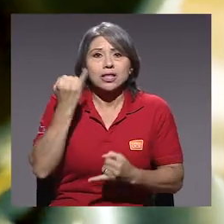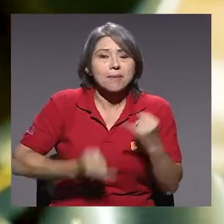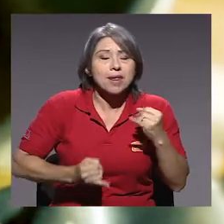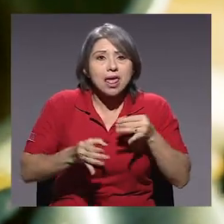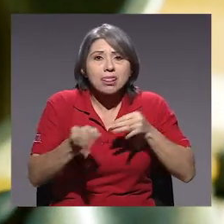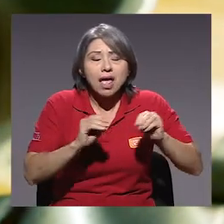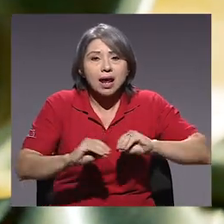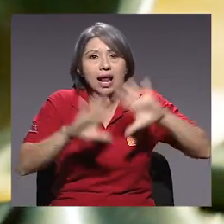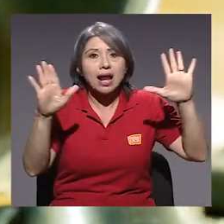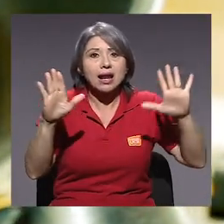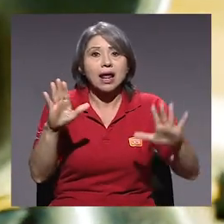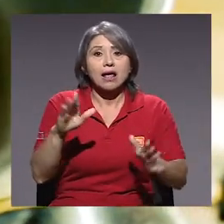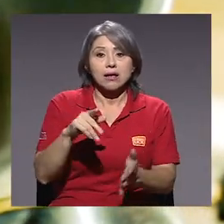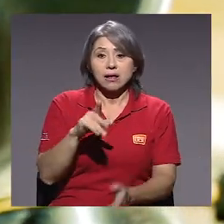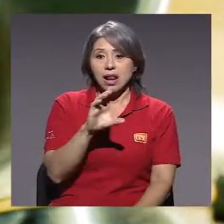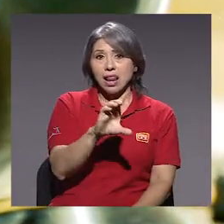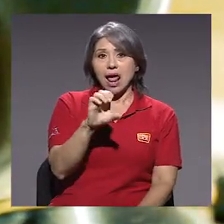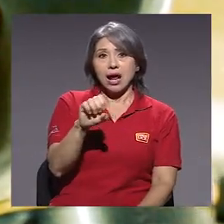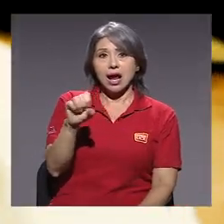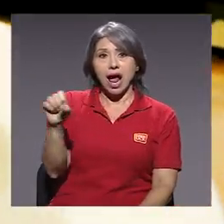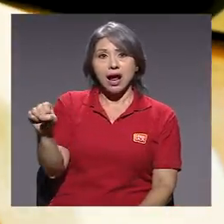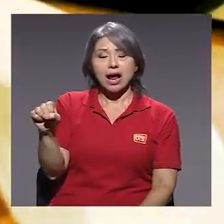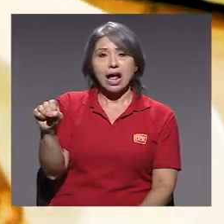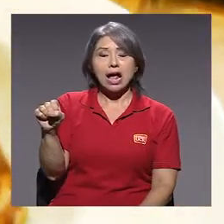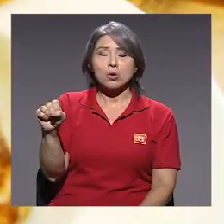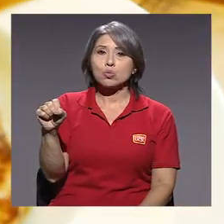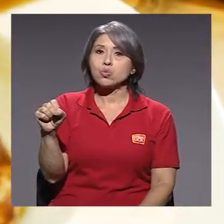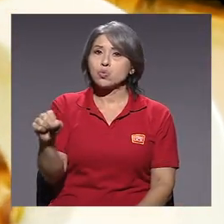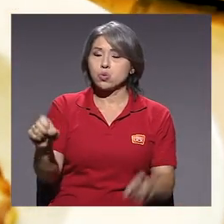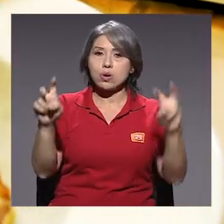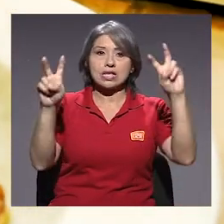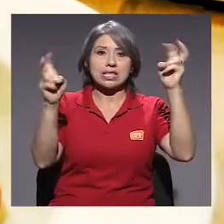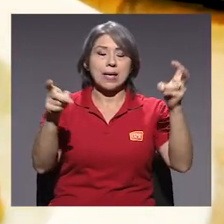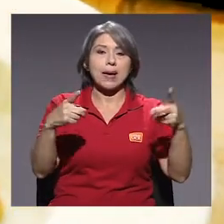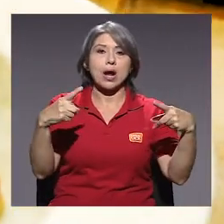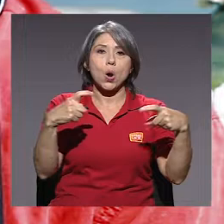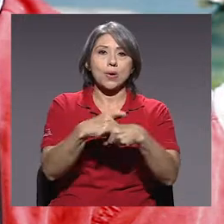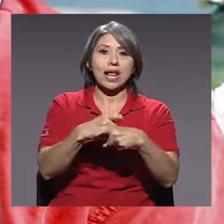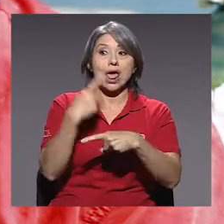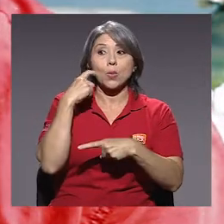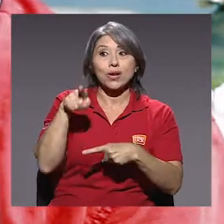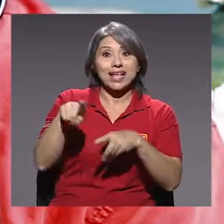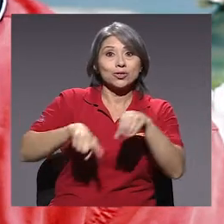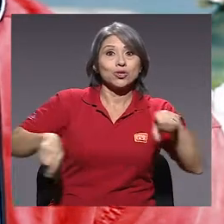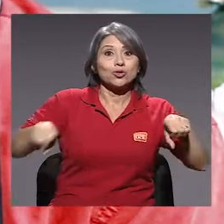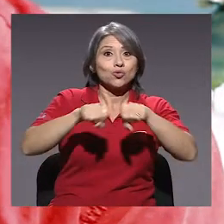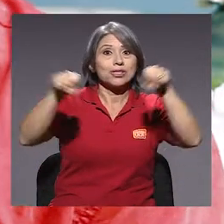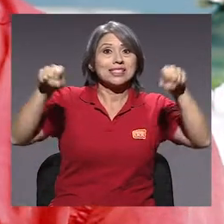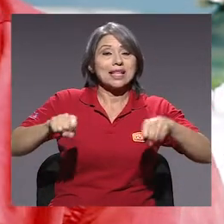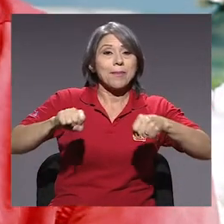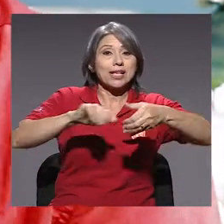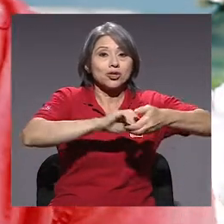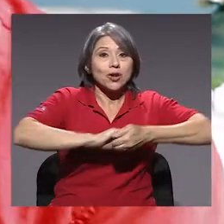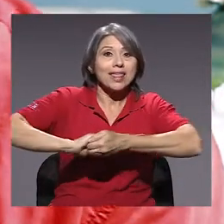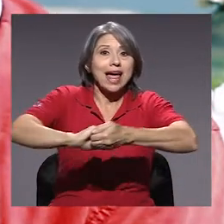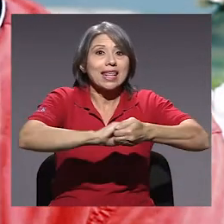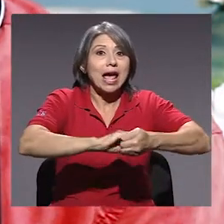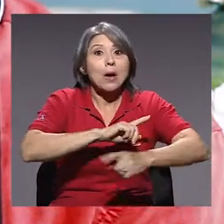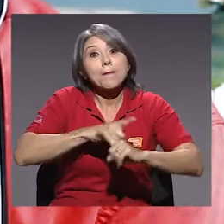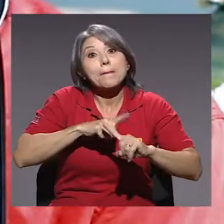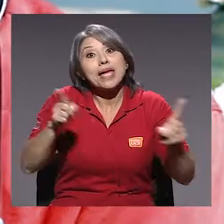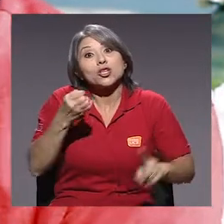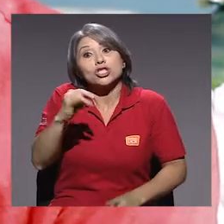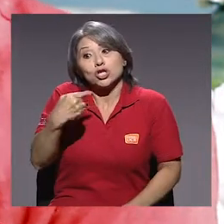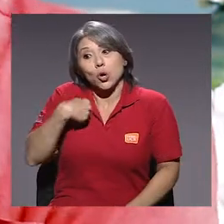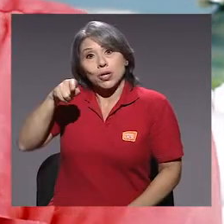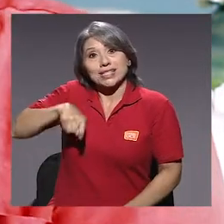no se terminan de aclarar. La caja es un tema bastante complicado porque si bien es parte de un sistema solidario, no es solidario cuando uno ocupa